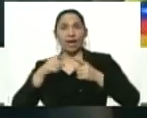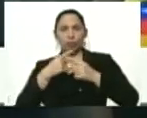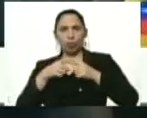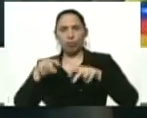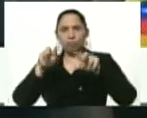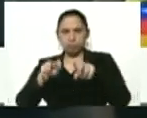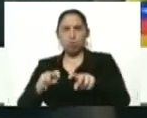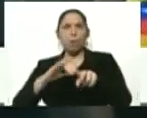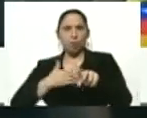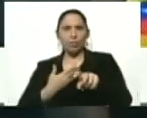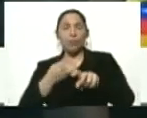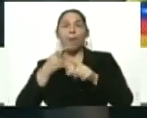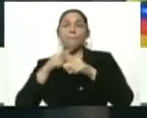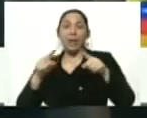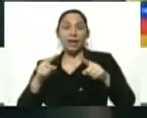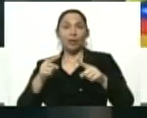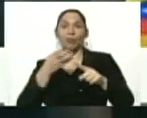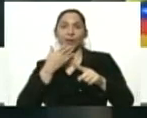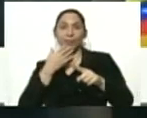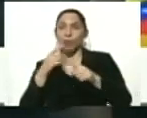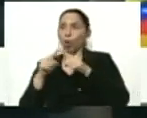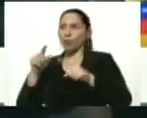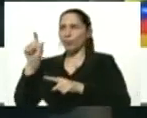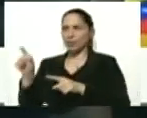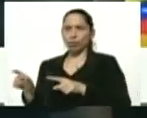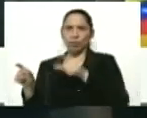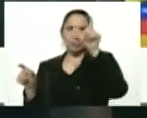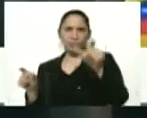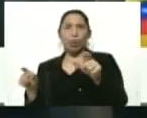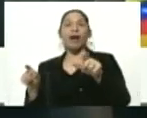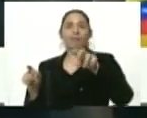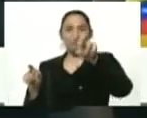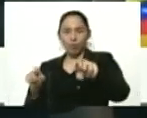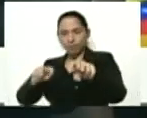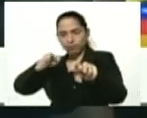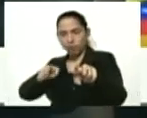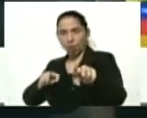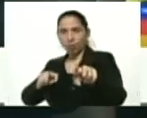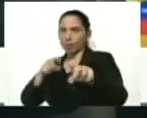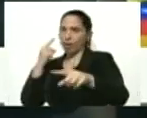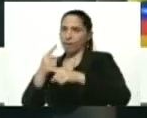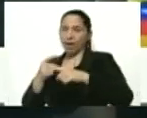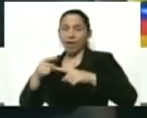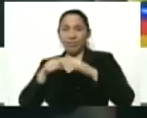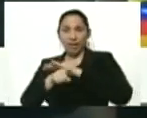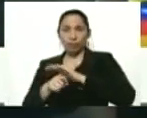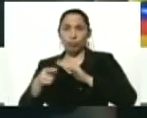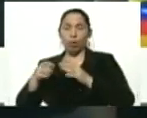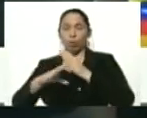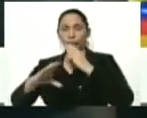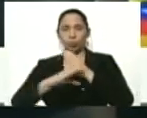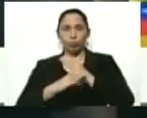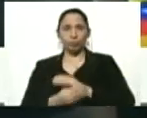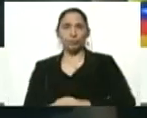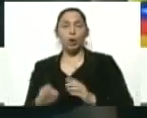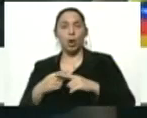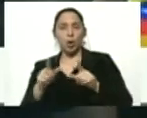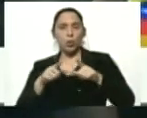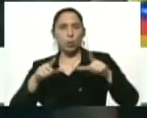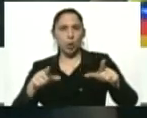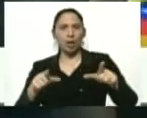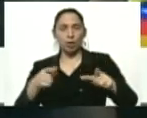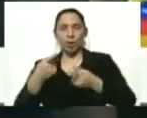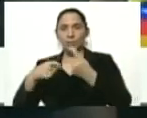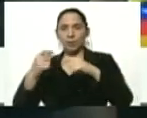respetar un puesto de por medio para evitar el contagio de la enfermedad. Otro elemento también importante en los establecimientos comerciales debería